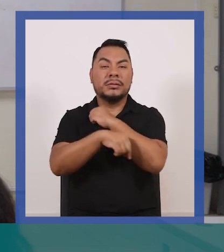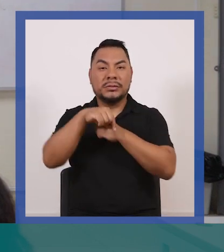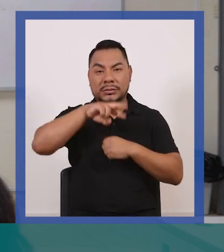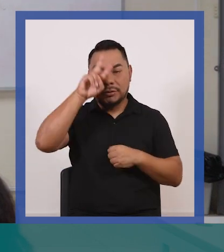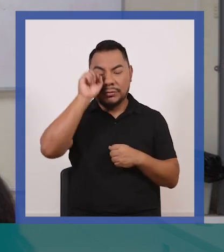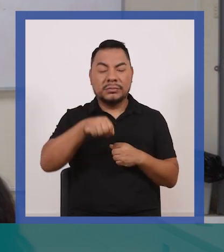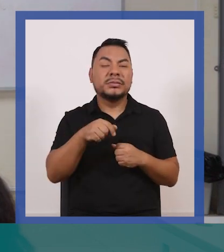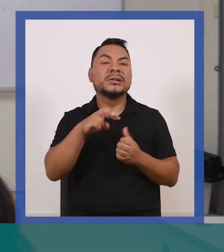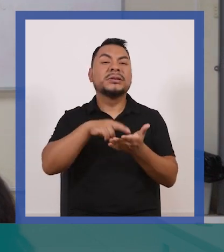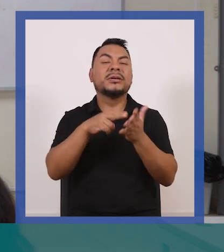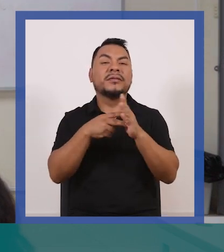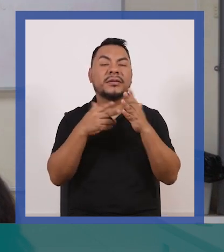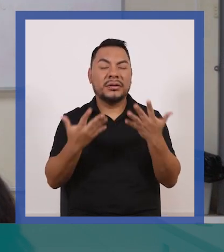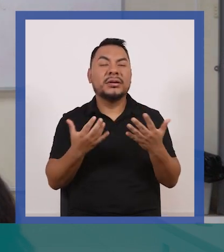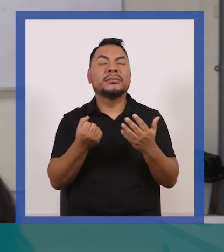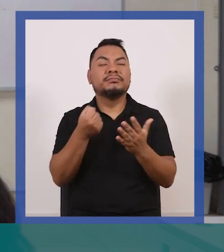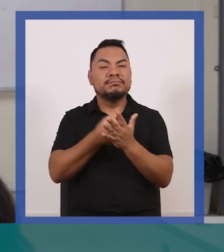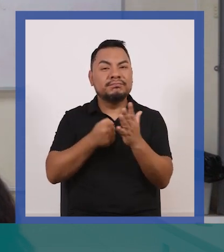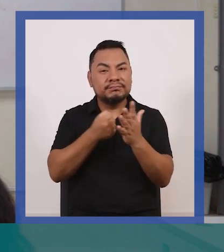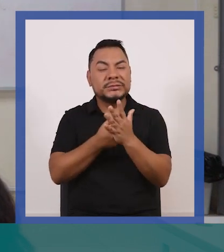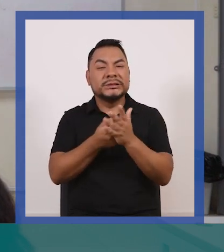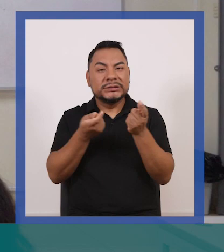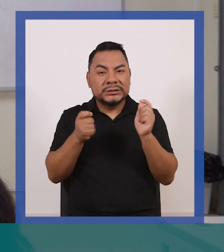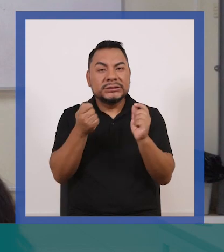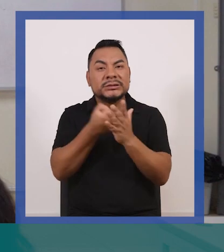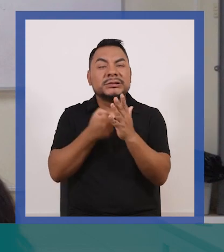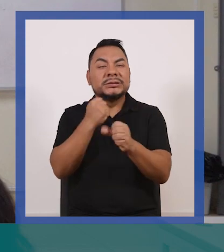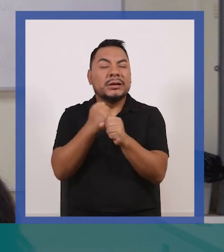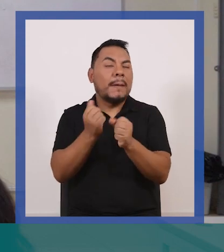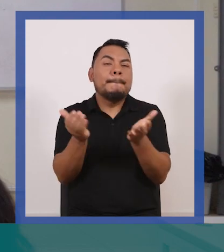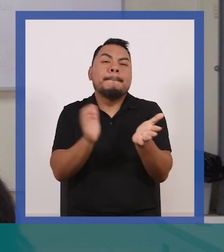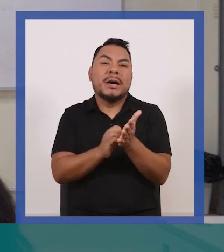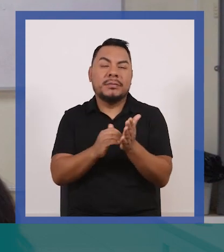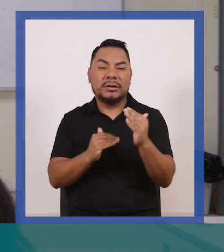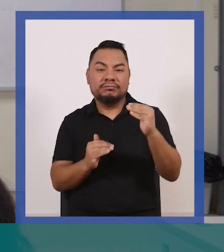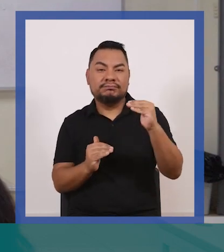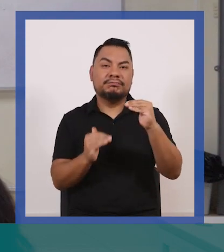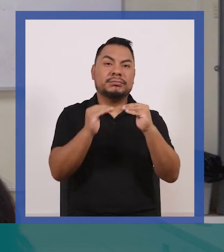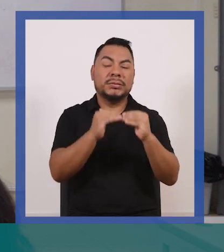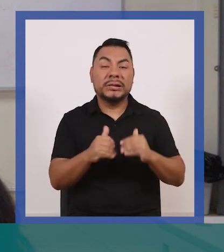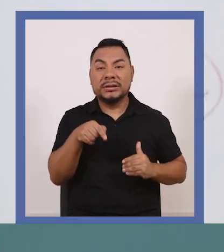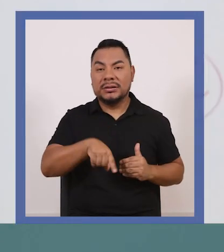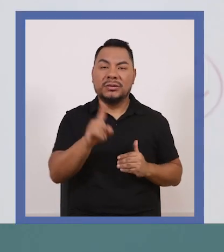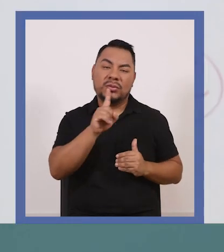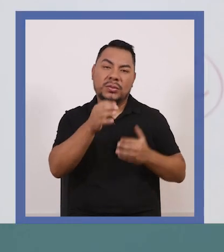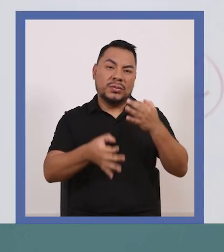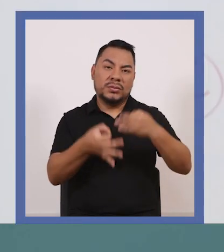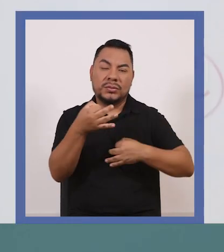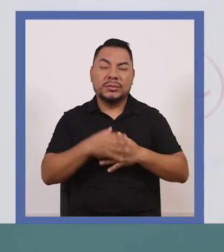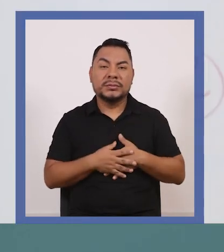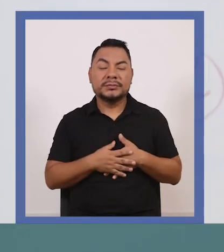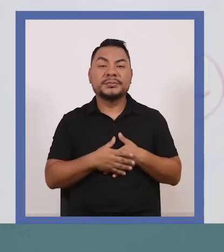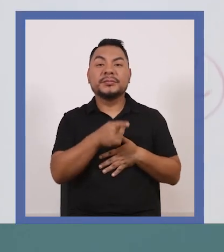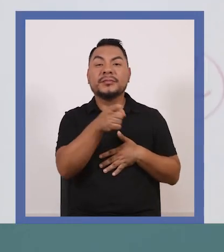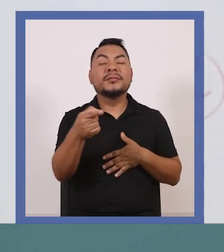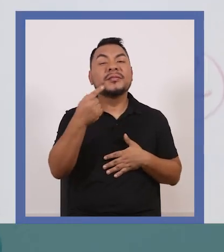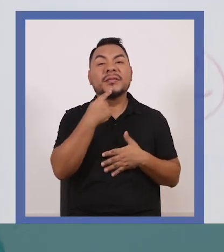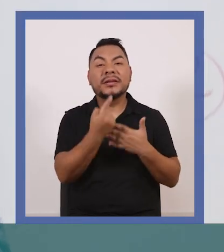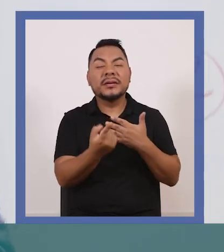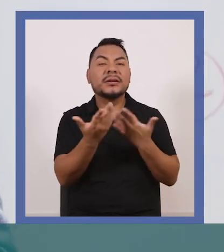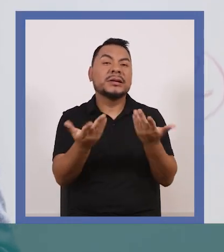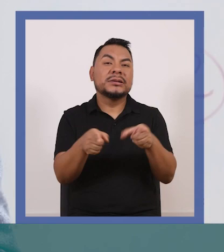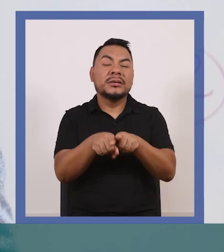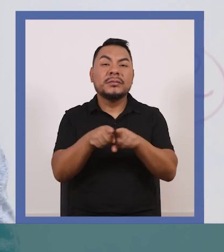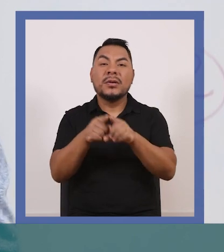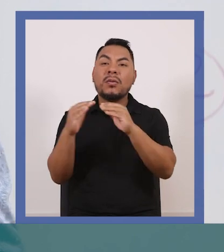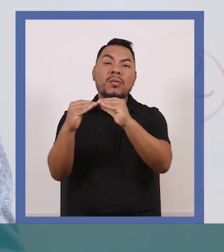país implica esforzarnos más para conseguir lo mismo y eso no es justo, ¿no? No tratamos también